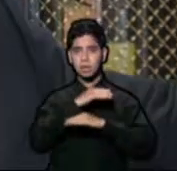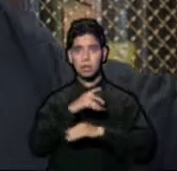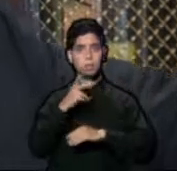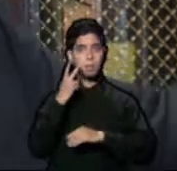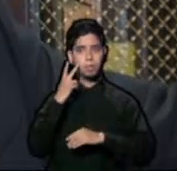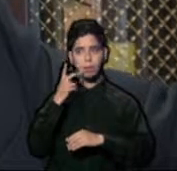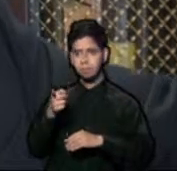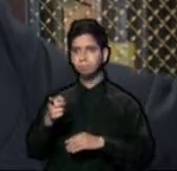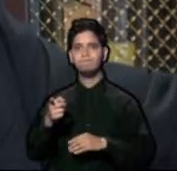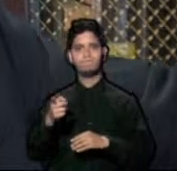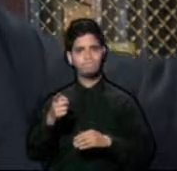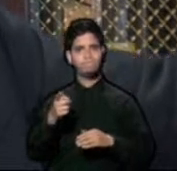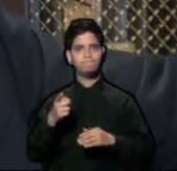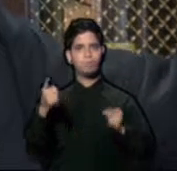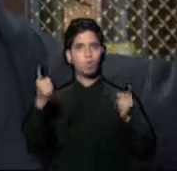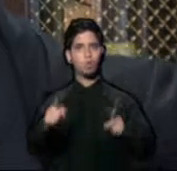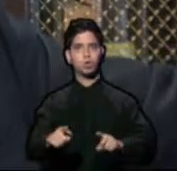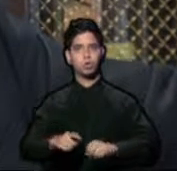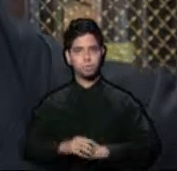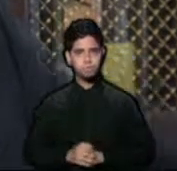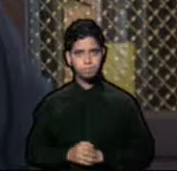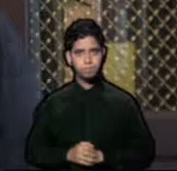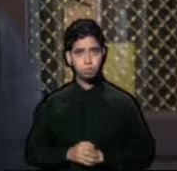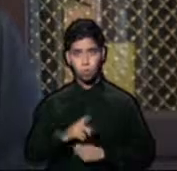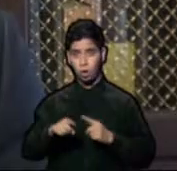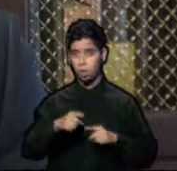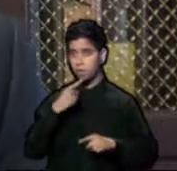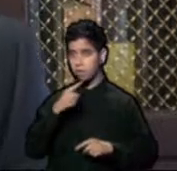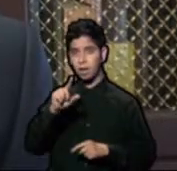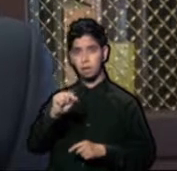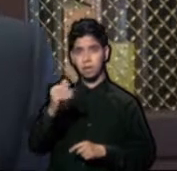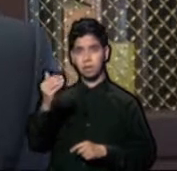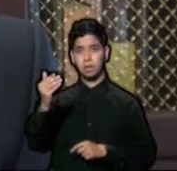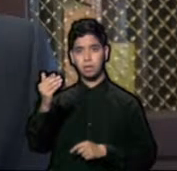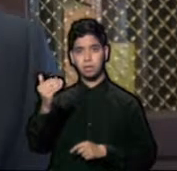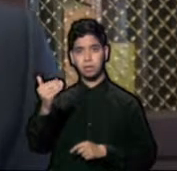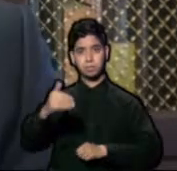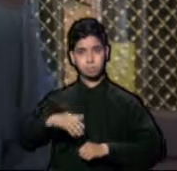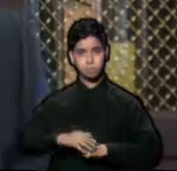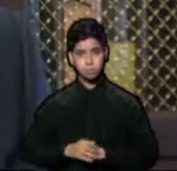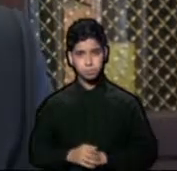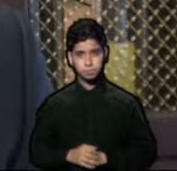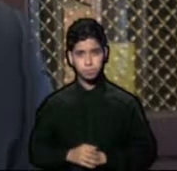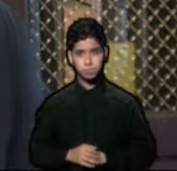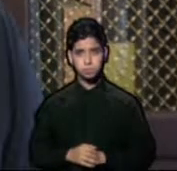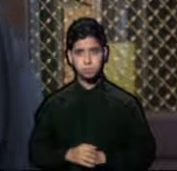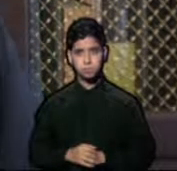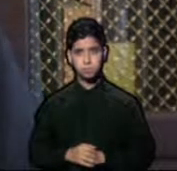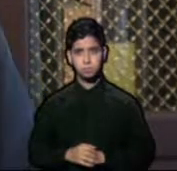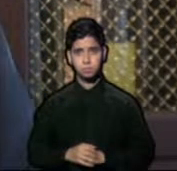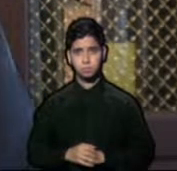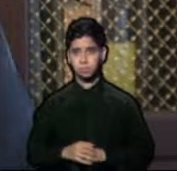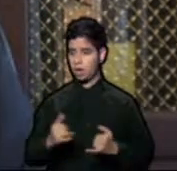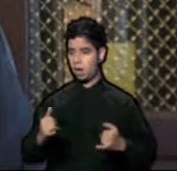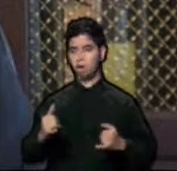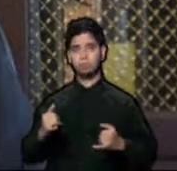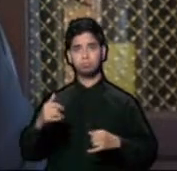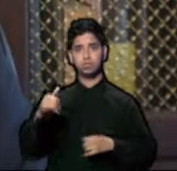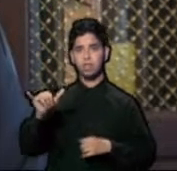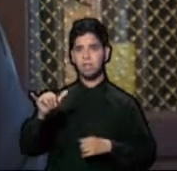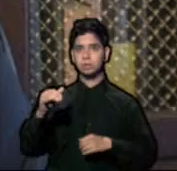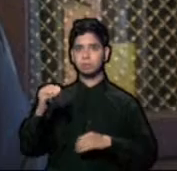lo que yo decía que estábamos a hablar en el 2015, temprano en el 2015. Lo triste del caso es que todavía ni una sola llamada